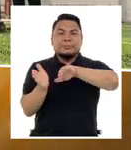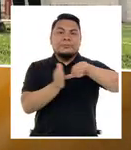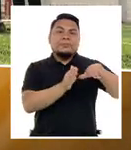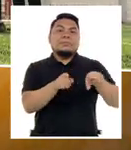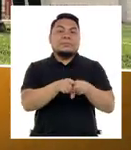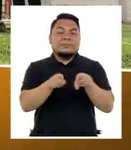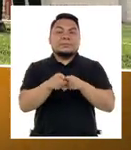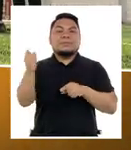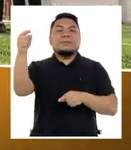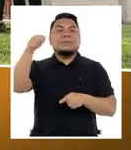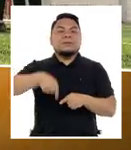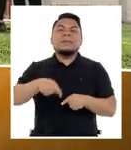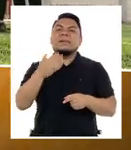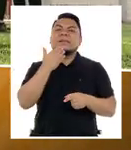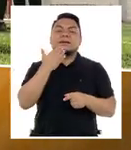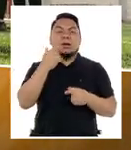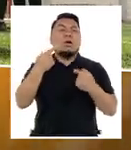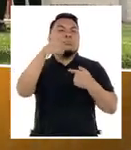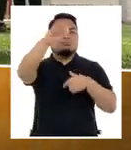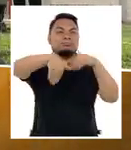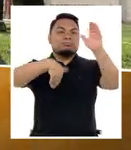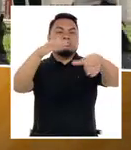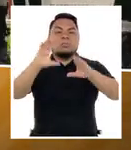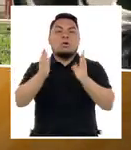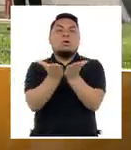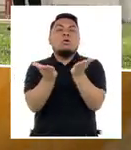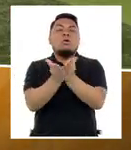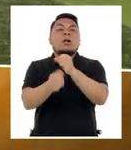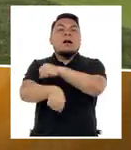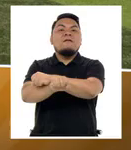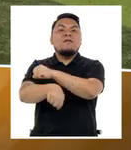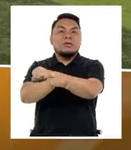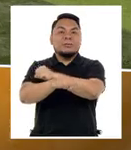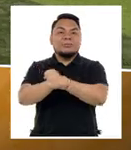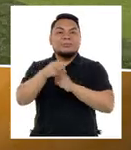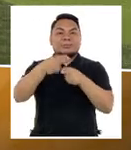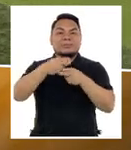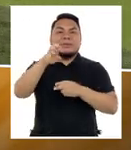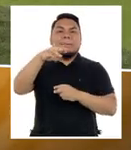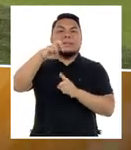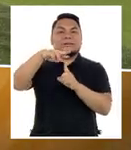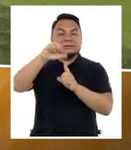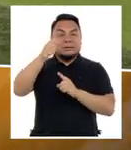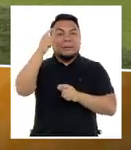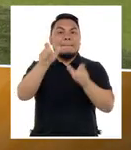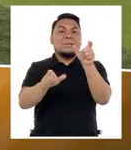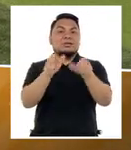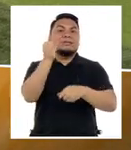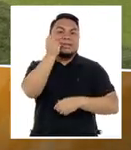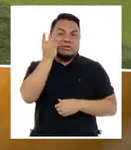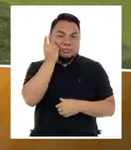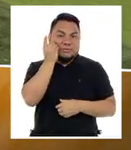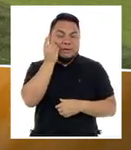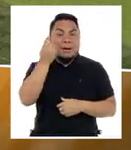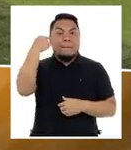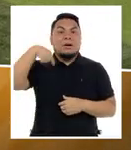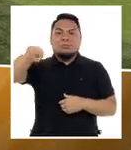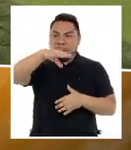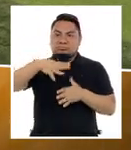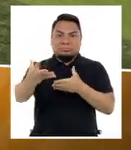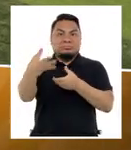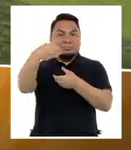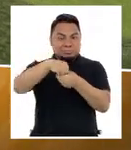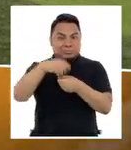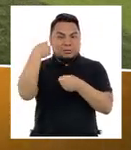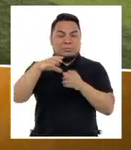Y conoceremos la convocatoria que viene haciendo la escuela de fútbol Empate a jóvenes con síndrome de Down para